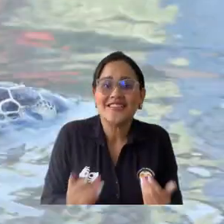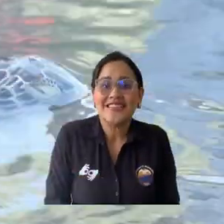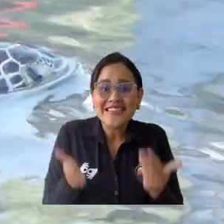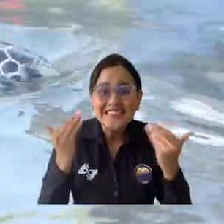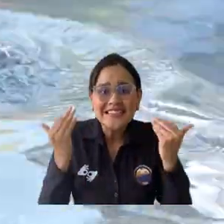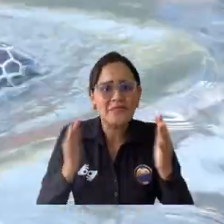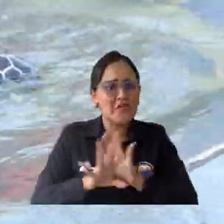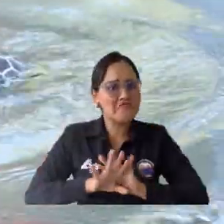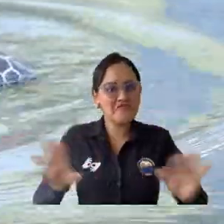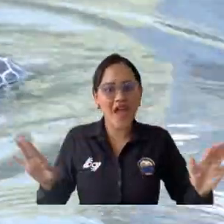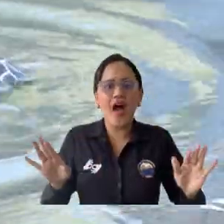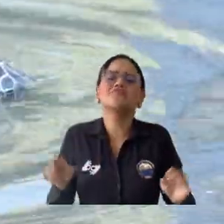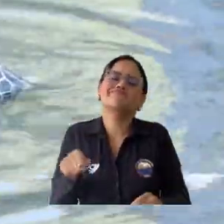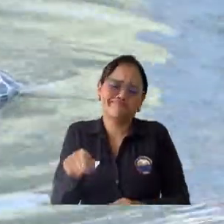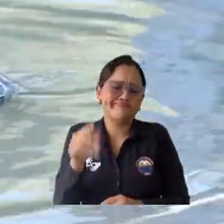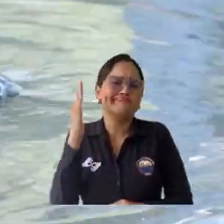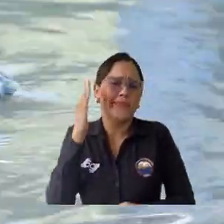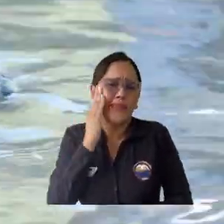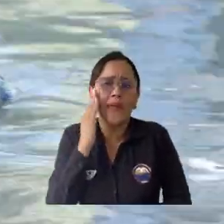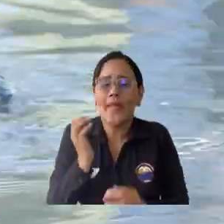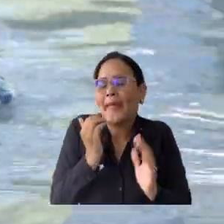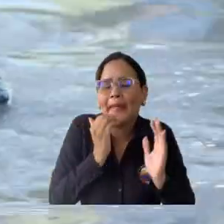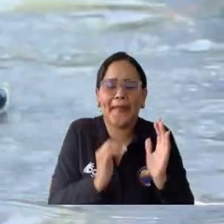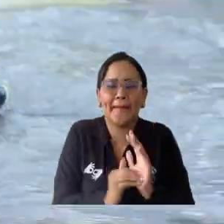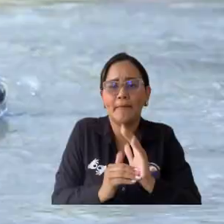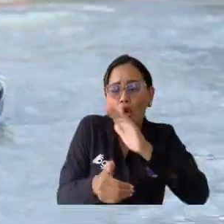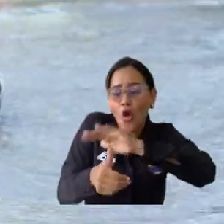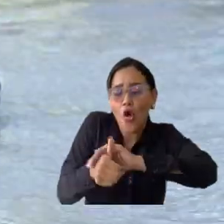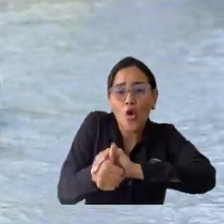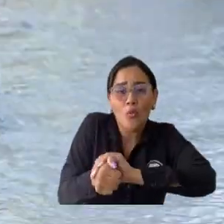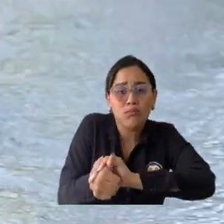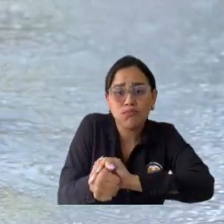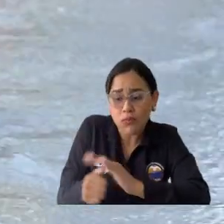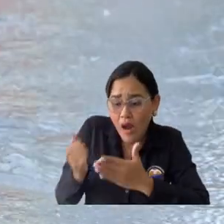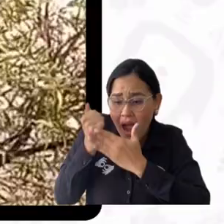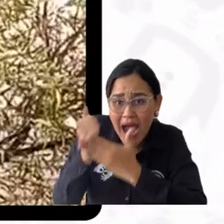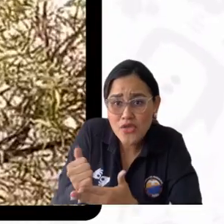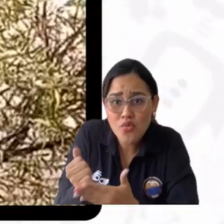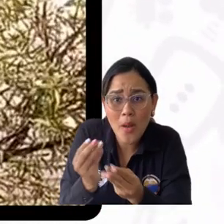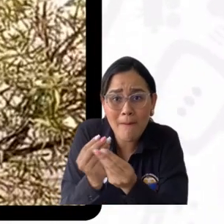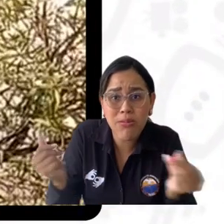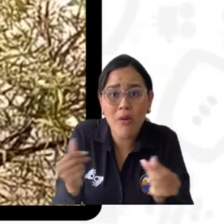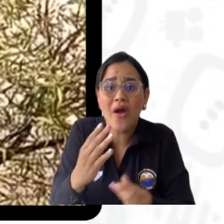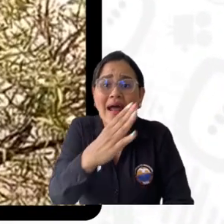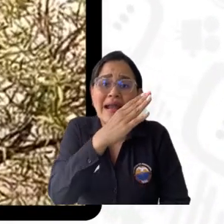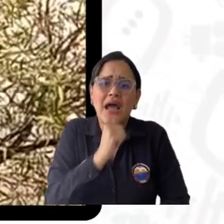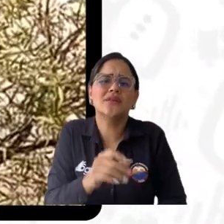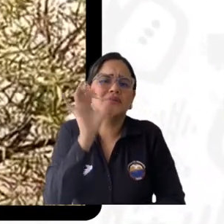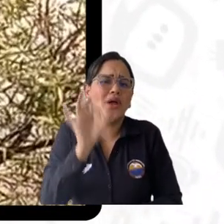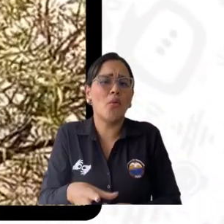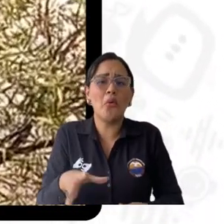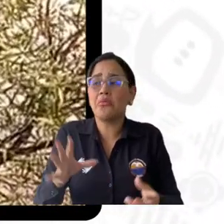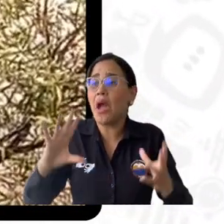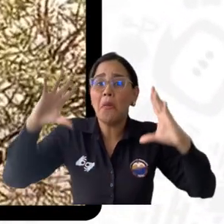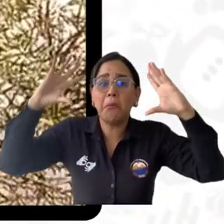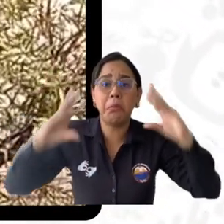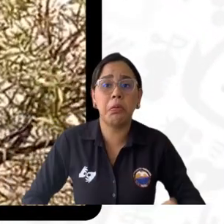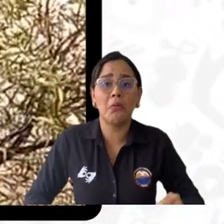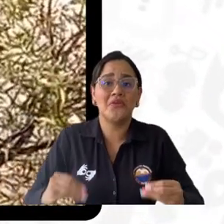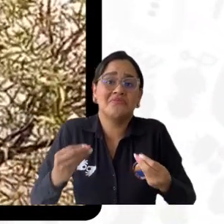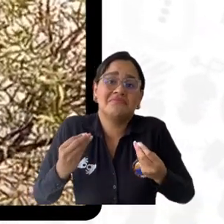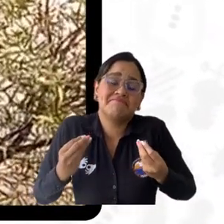precario. Si no se hace algo, es probable que la especie desaparece. Las tortugas en general tienen un rol